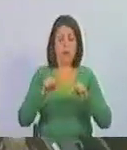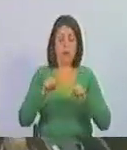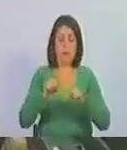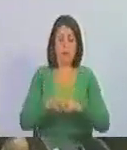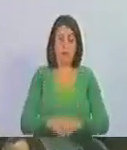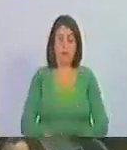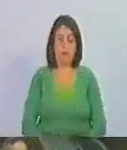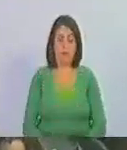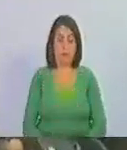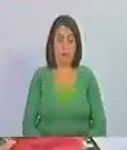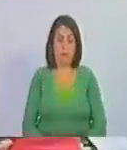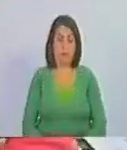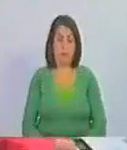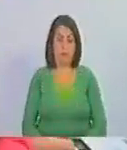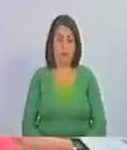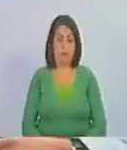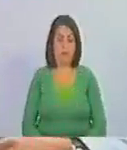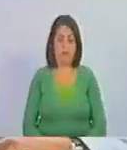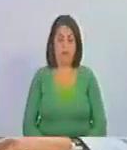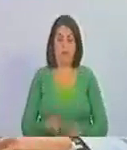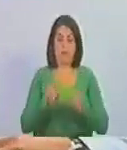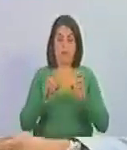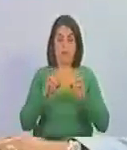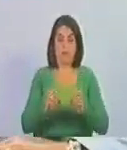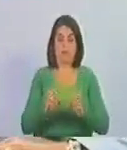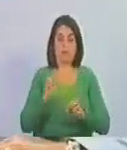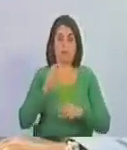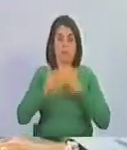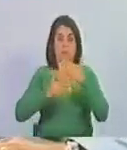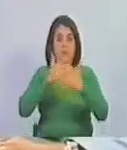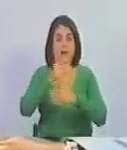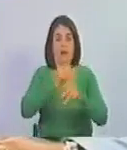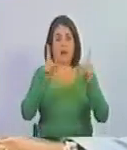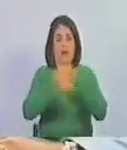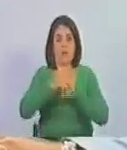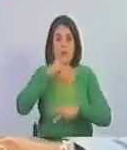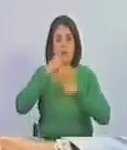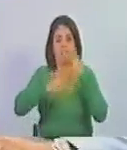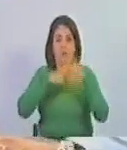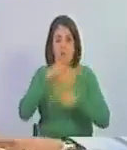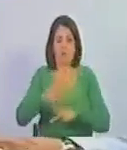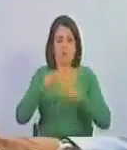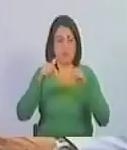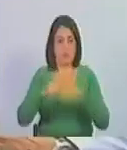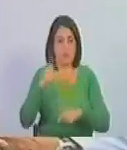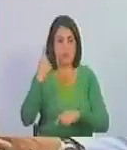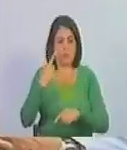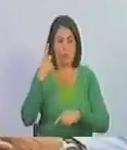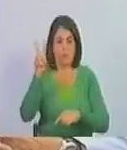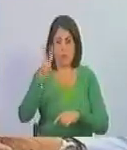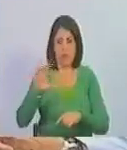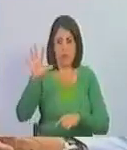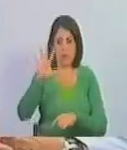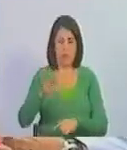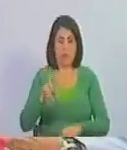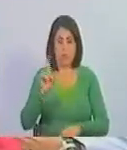Hoy, sin duda hay una nueva situación política, que hoy ya no solamente en Venezuela,